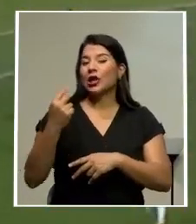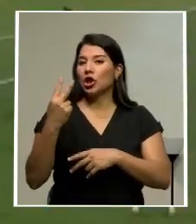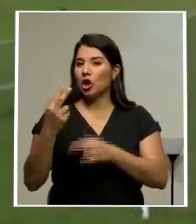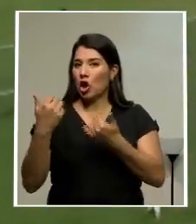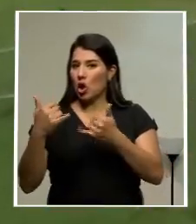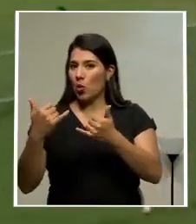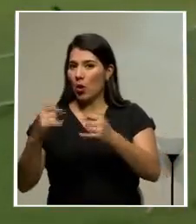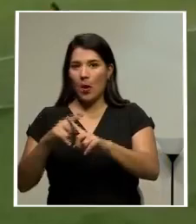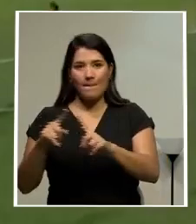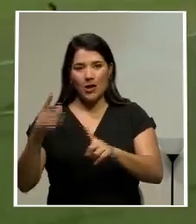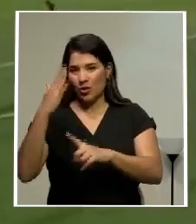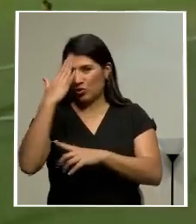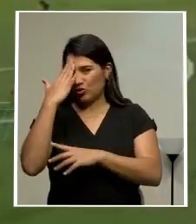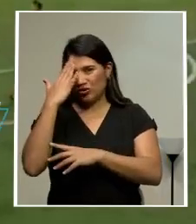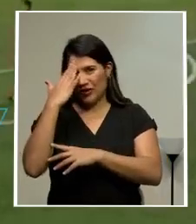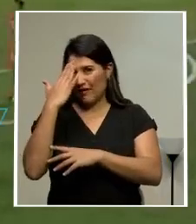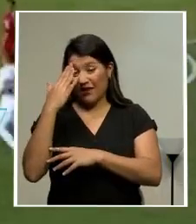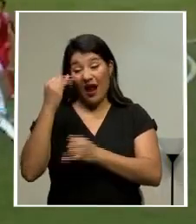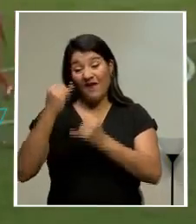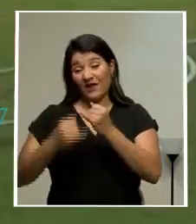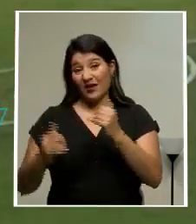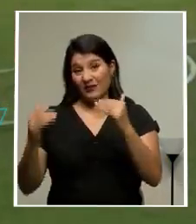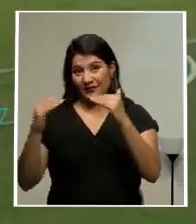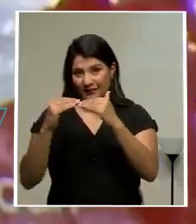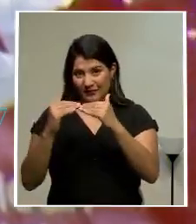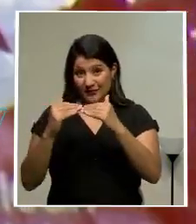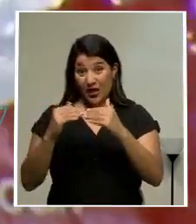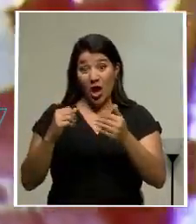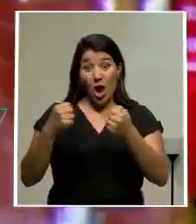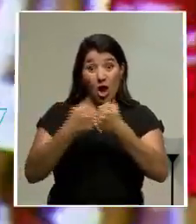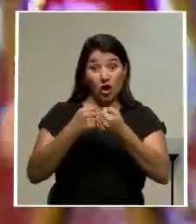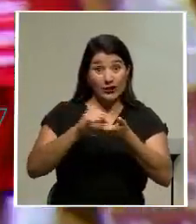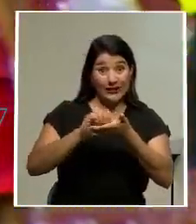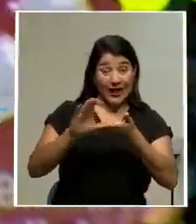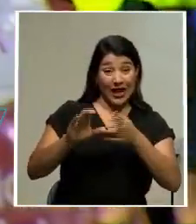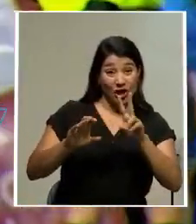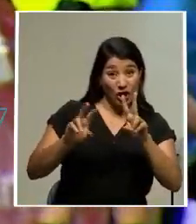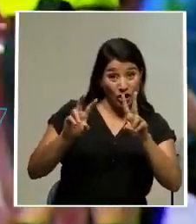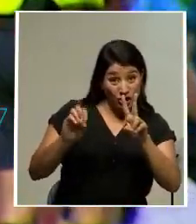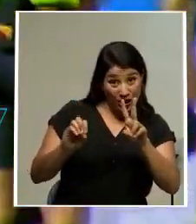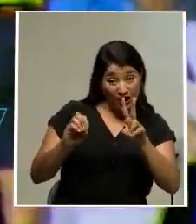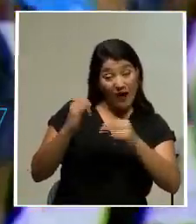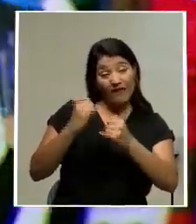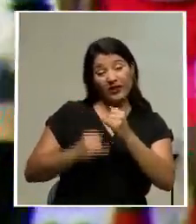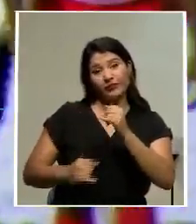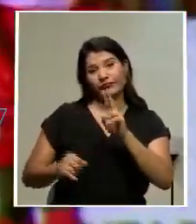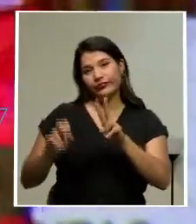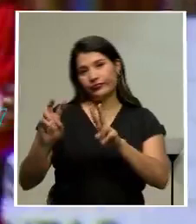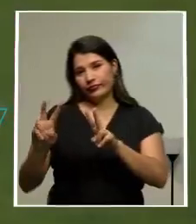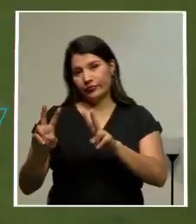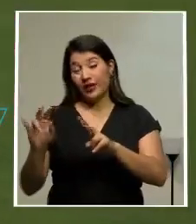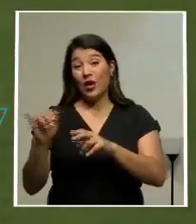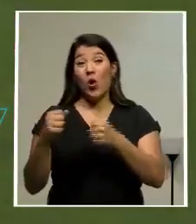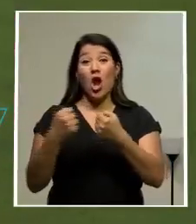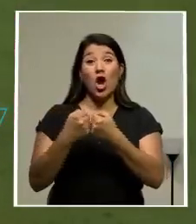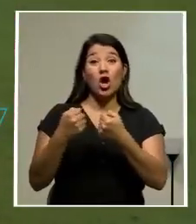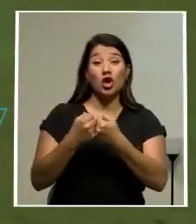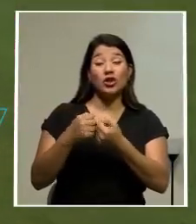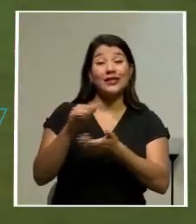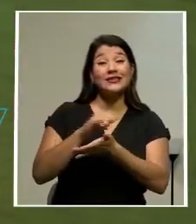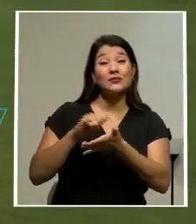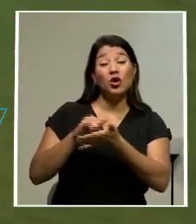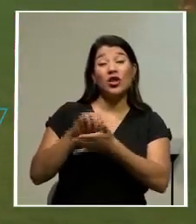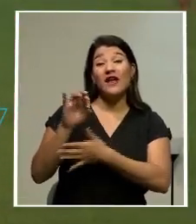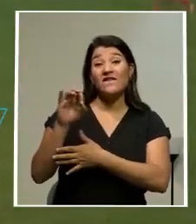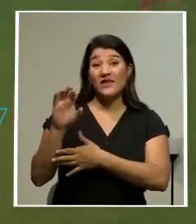no ha sabido mantener la ventaja. Ante San Carlos ganaba 2 a 0 y el partido terminó igualado a 2. Ante Sporting FC, en